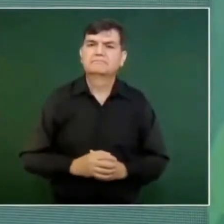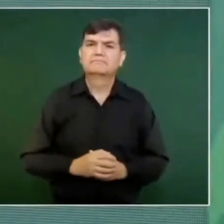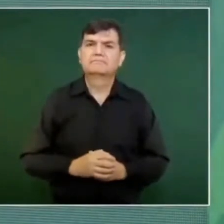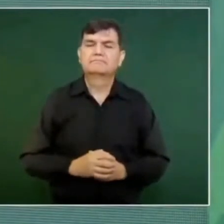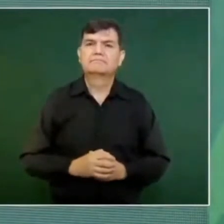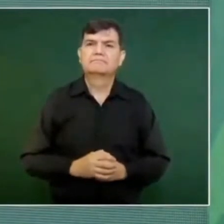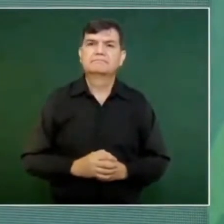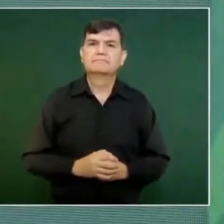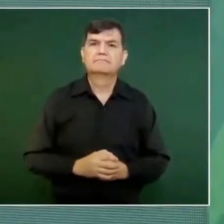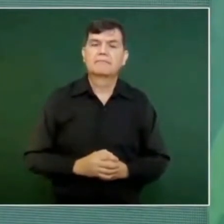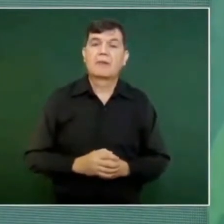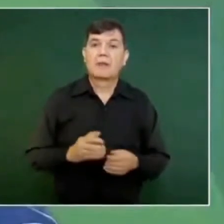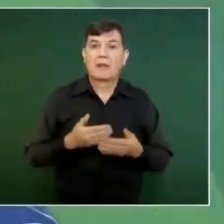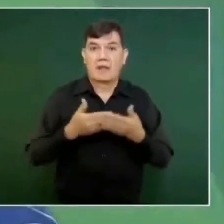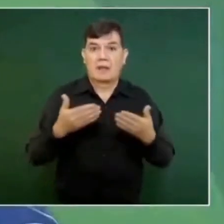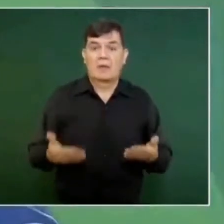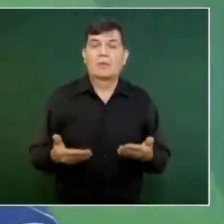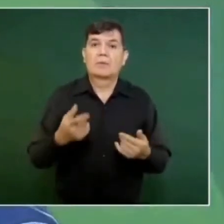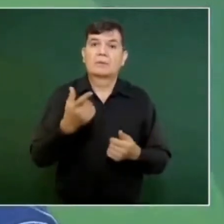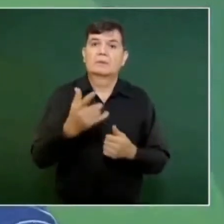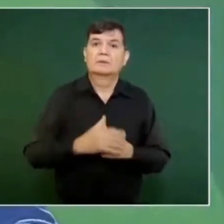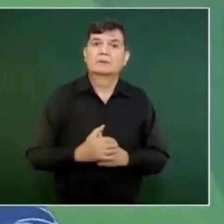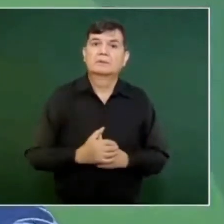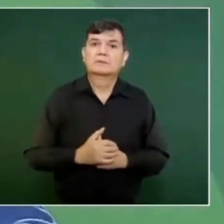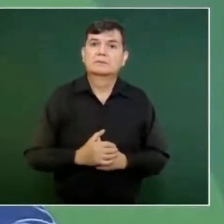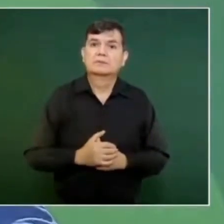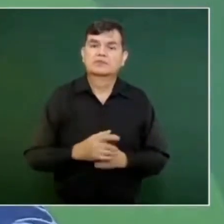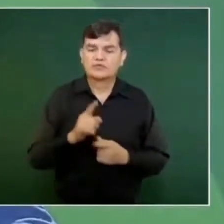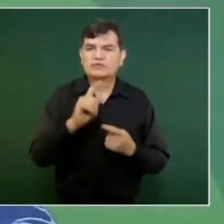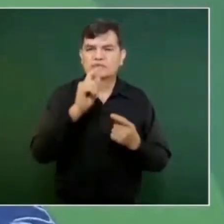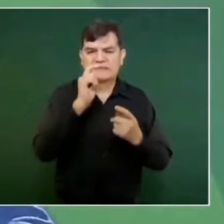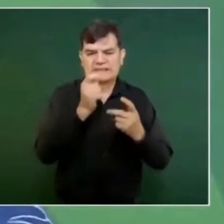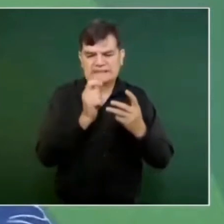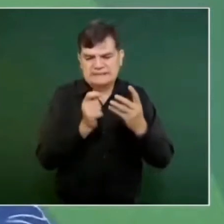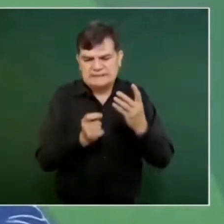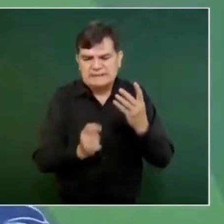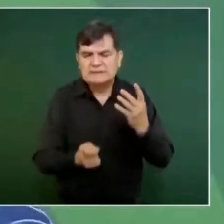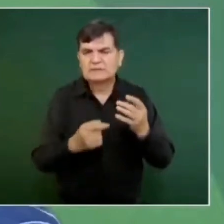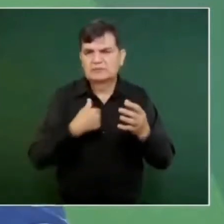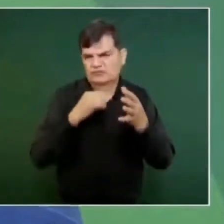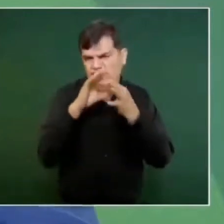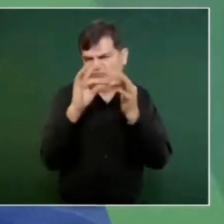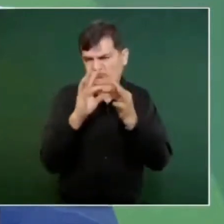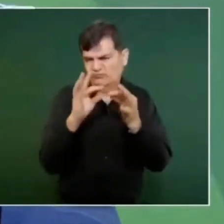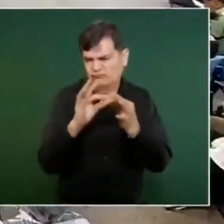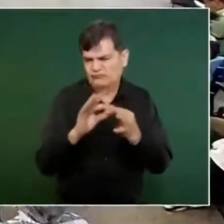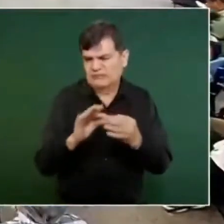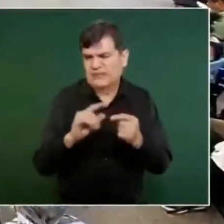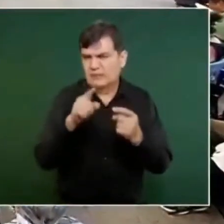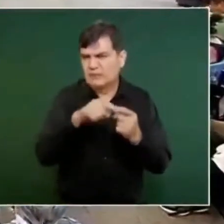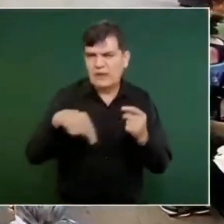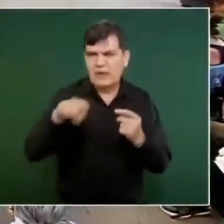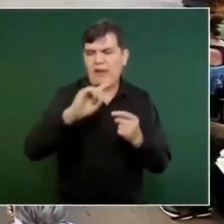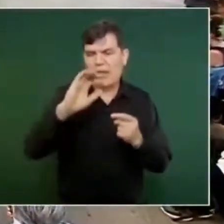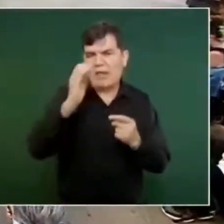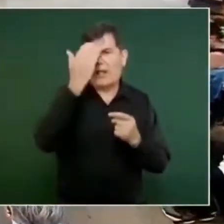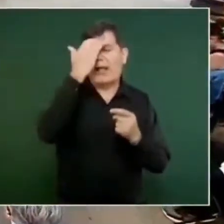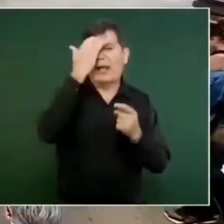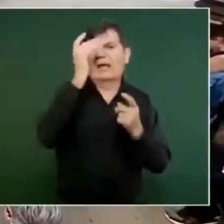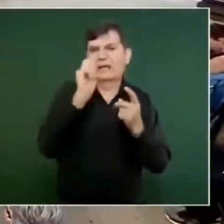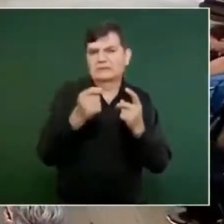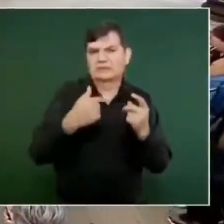Ahora van ustedes a conocer sobre lo